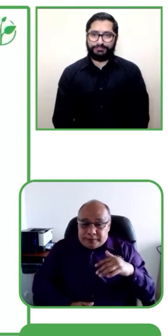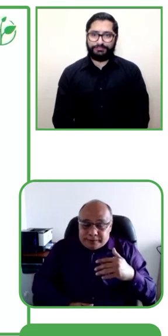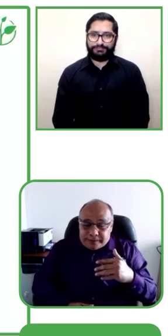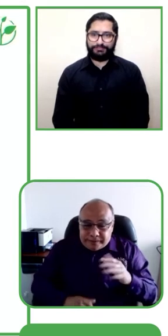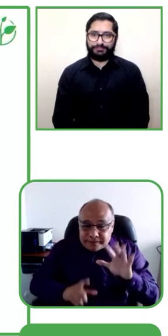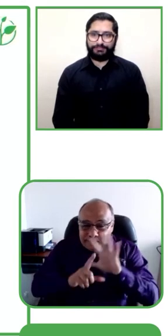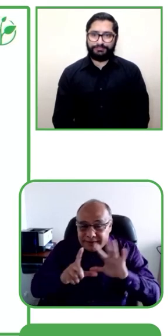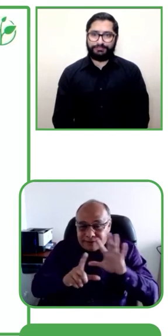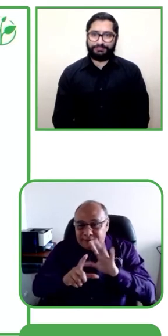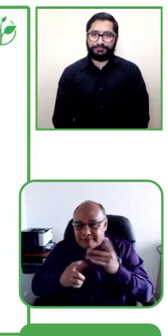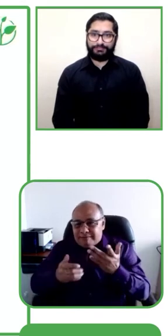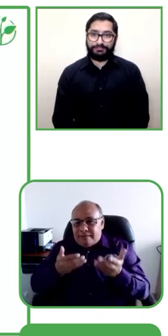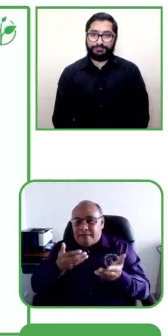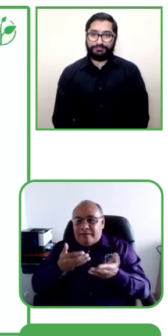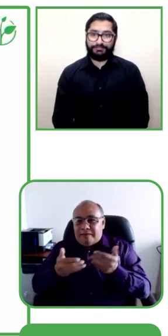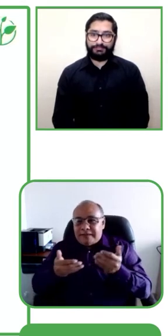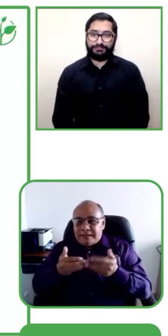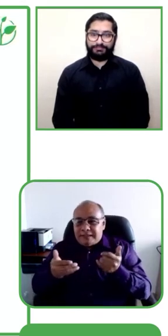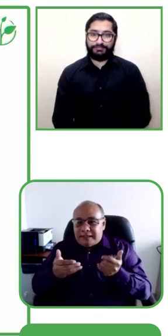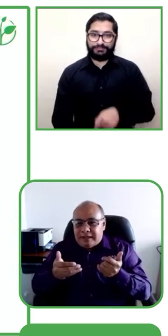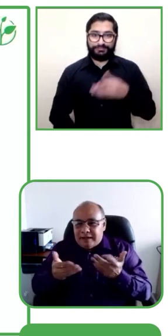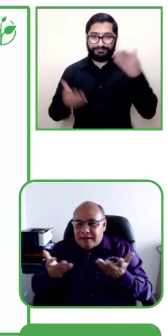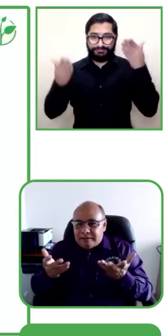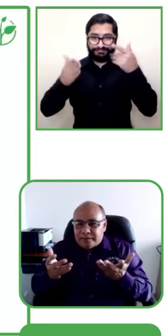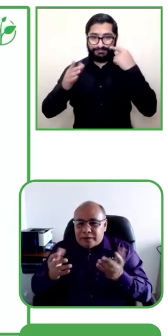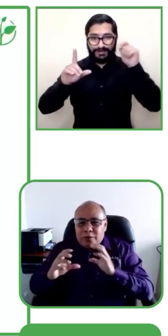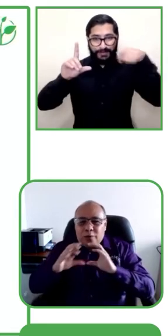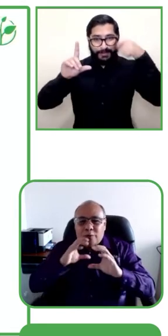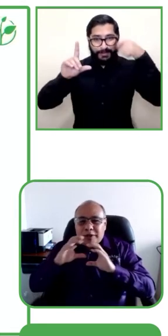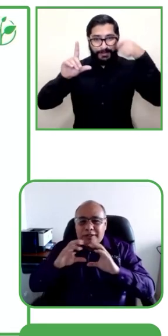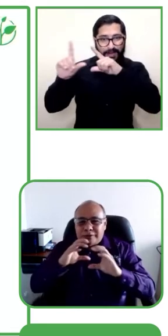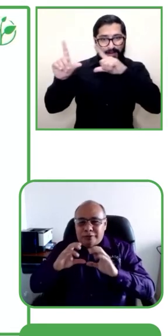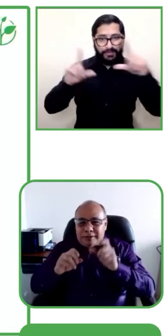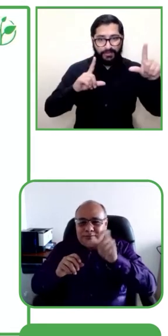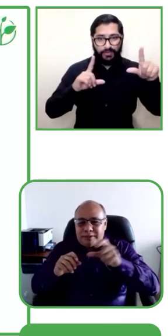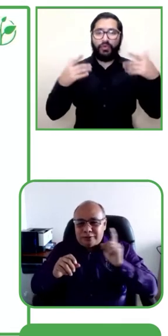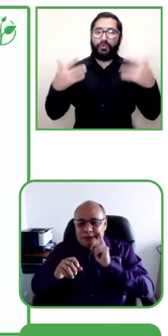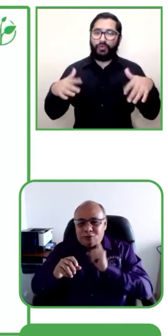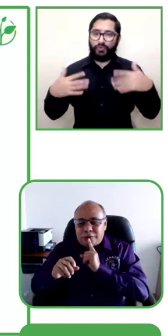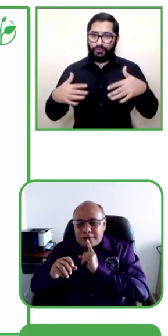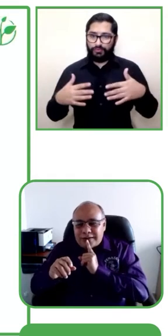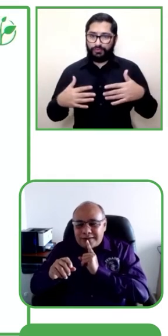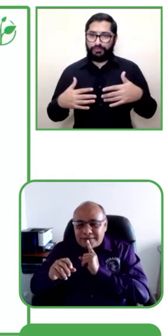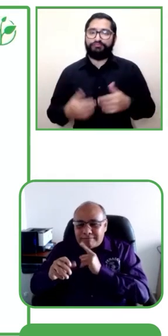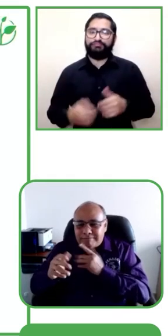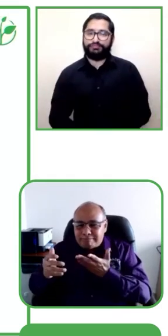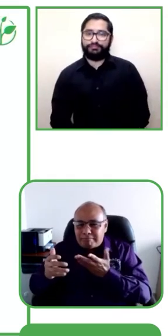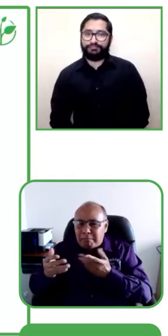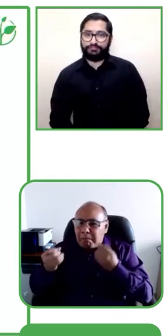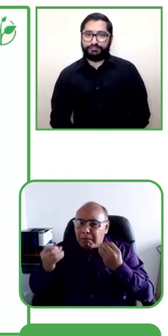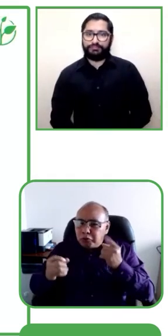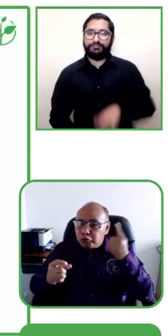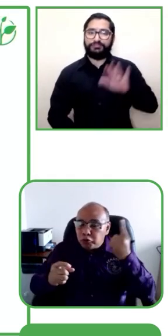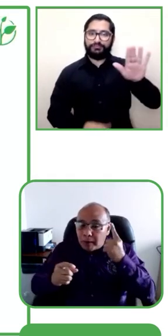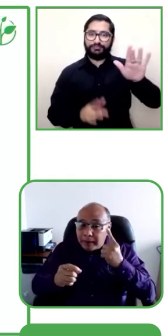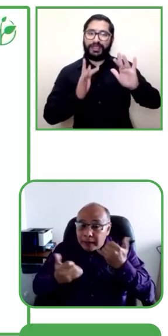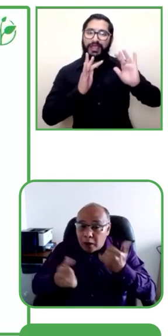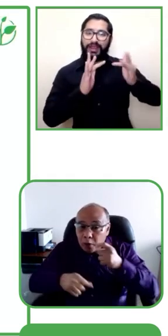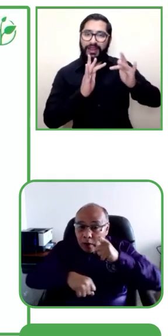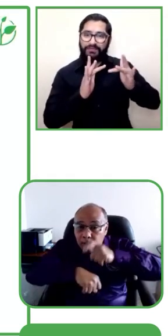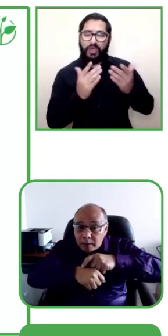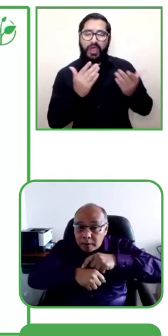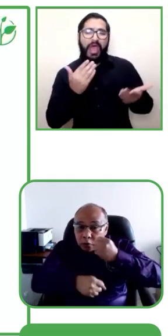Como acaban de ver en el video, aquí vemos que el centro de relevo facilita la comunicación de las